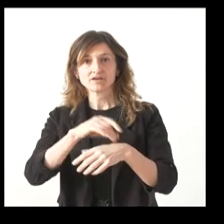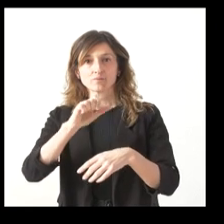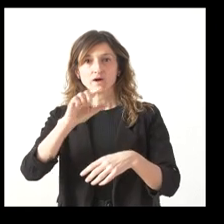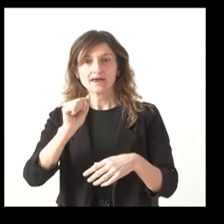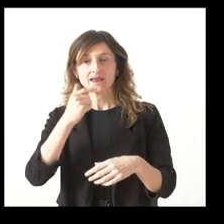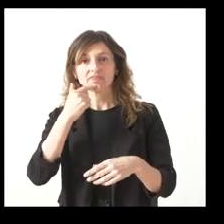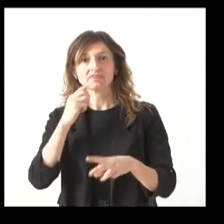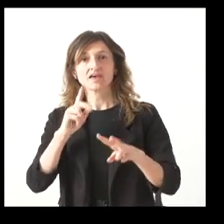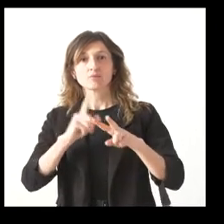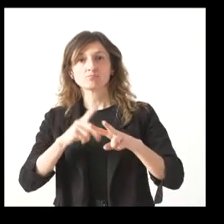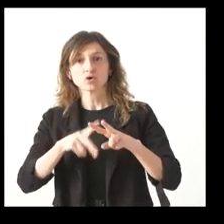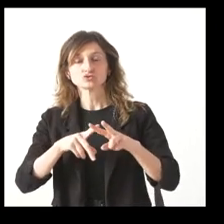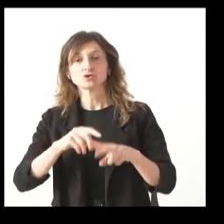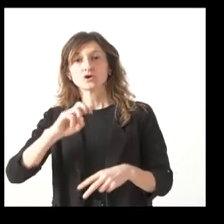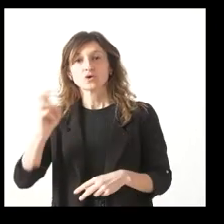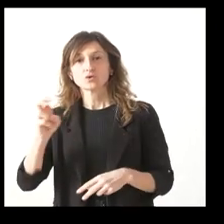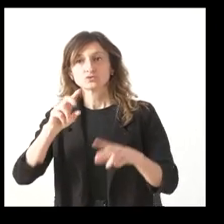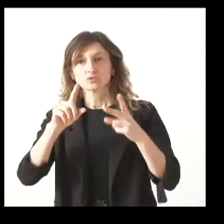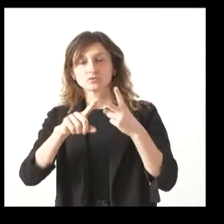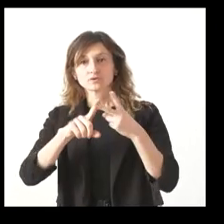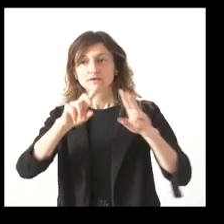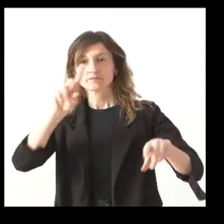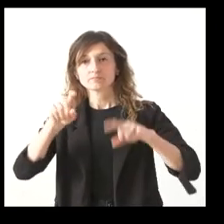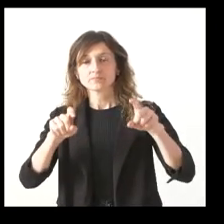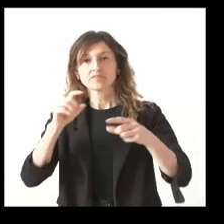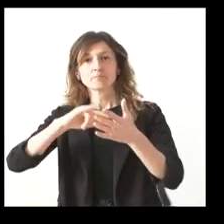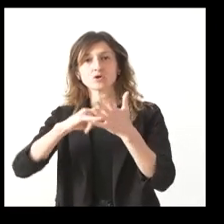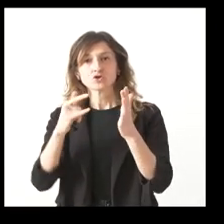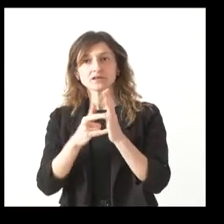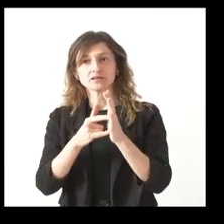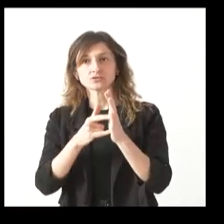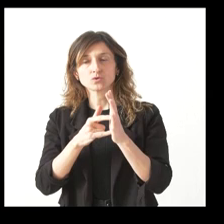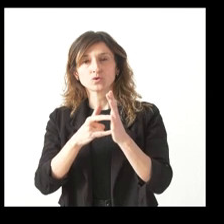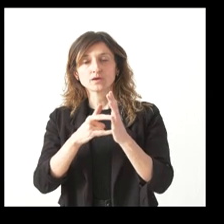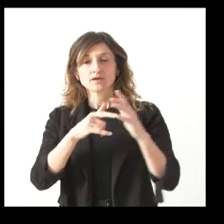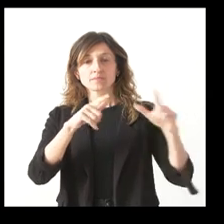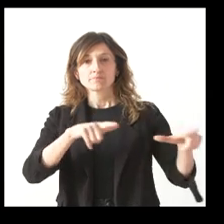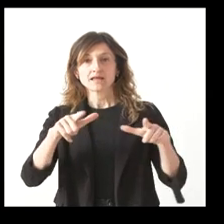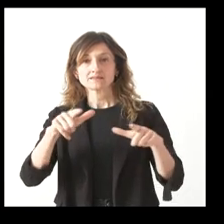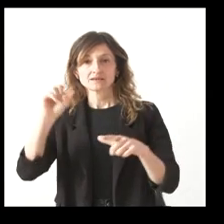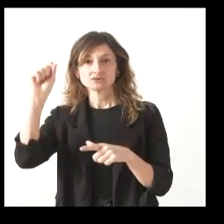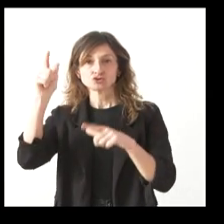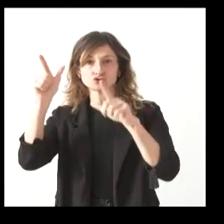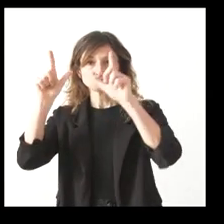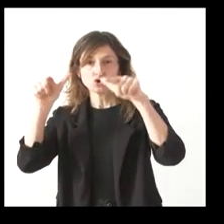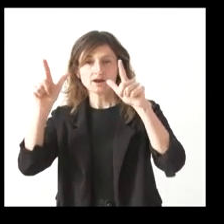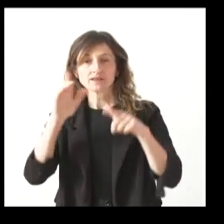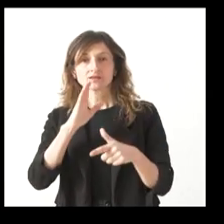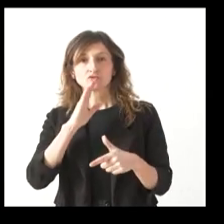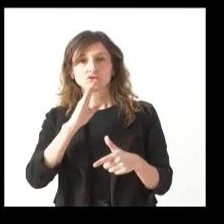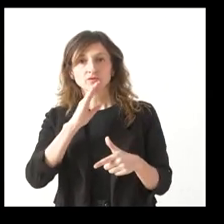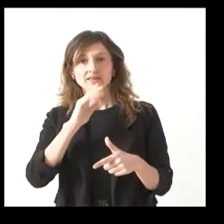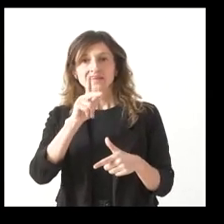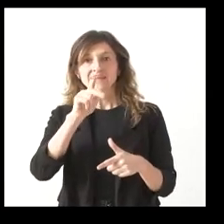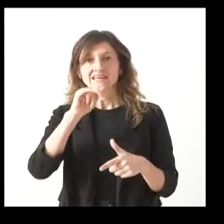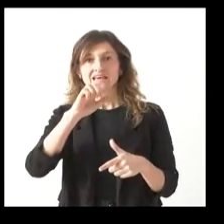Castilla y León. Y la otra cuestión tiene que ver con un proyecto de dos plantas solares en la localidad abulense de Higuera